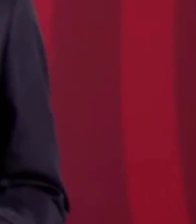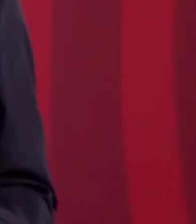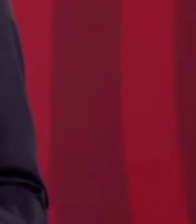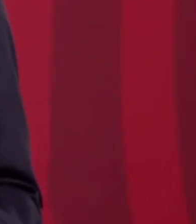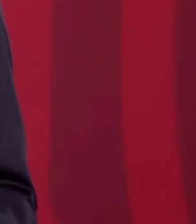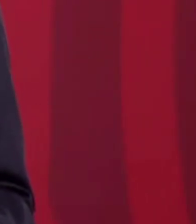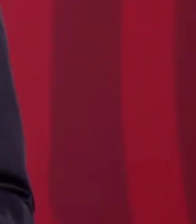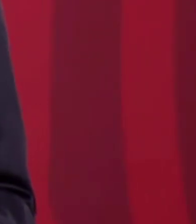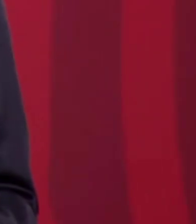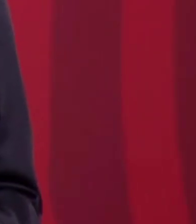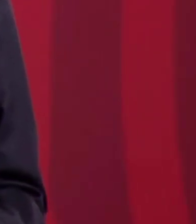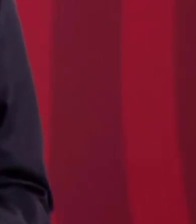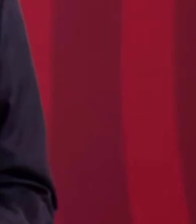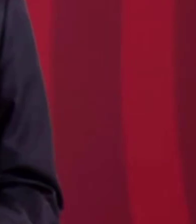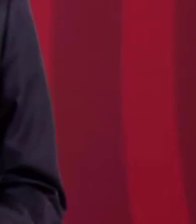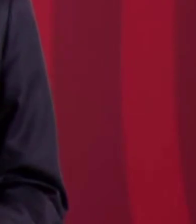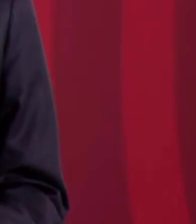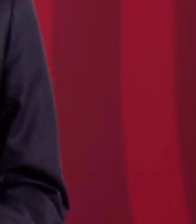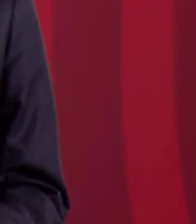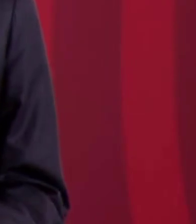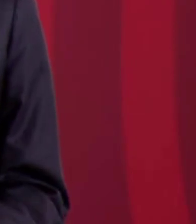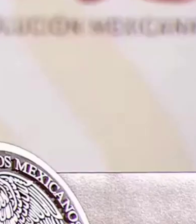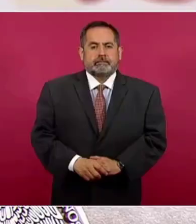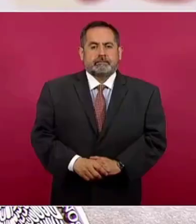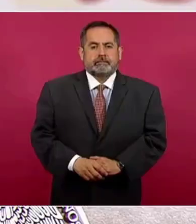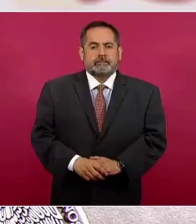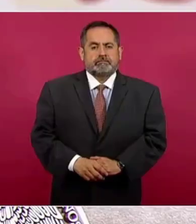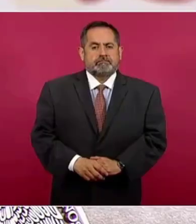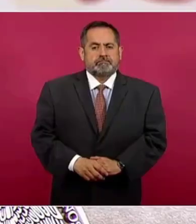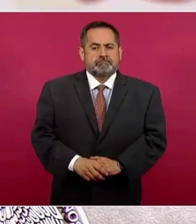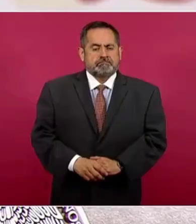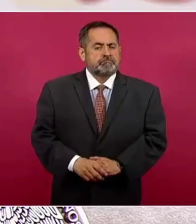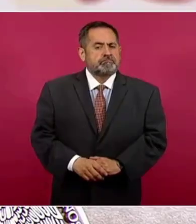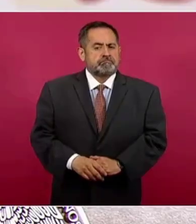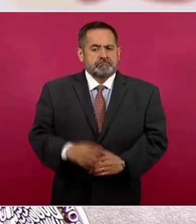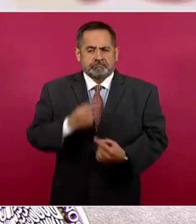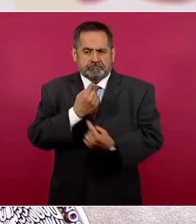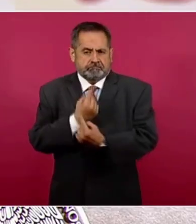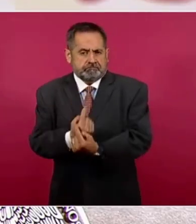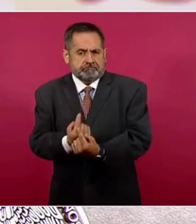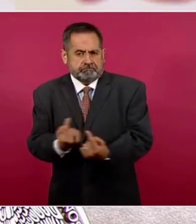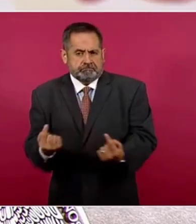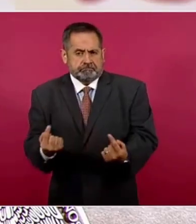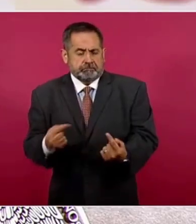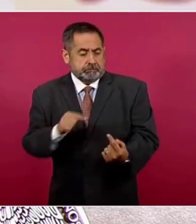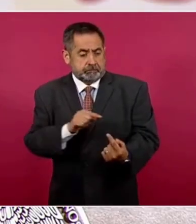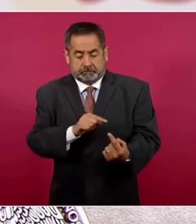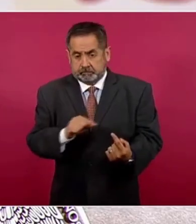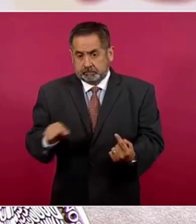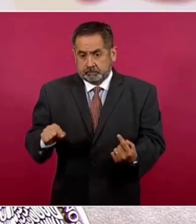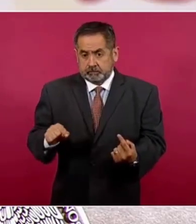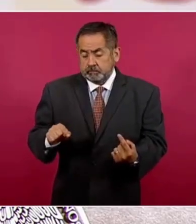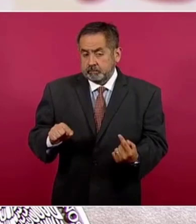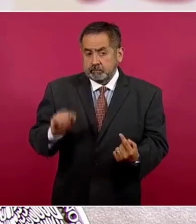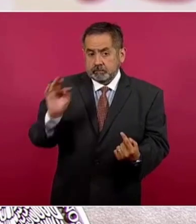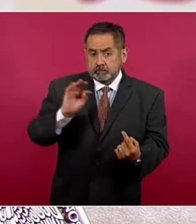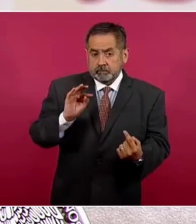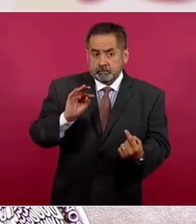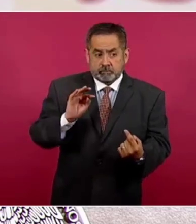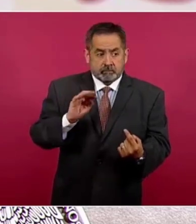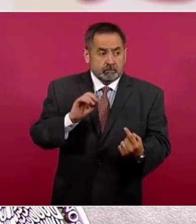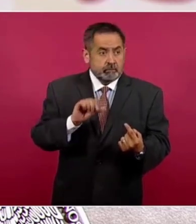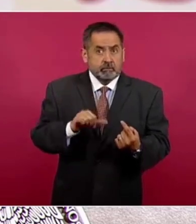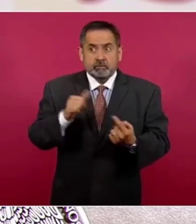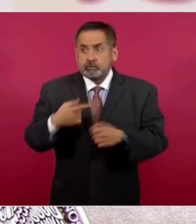eso lo estamos haciendo. Pero niños que no tienen ningún tipo de